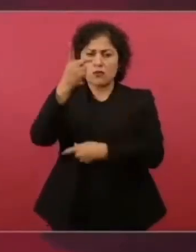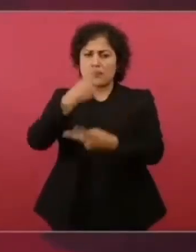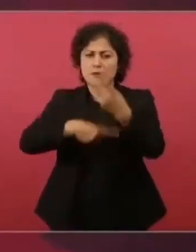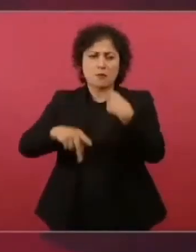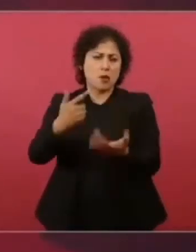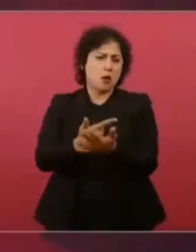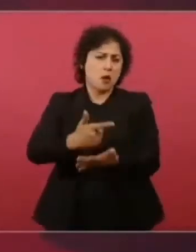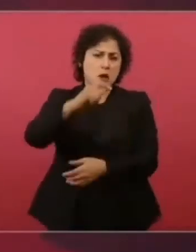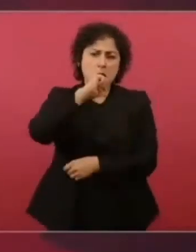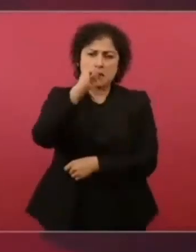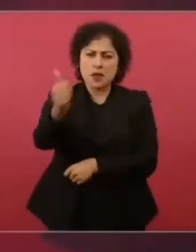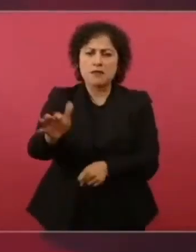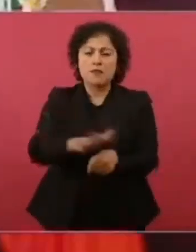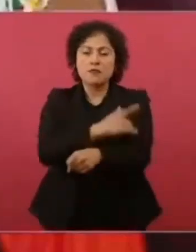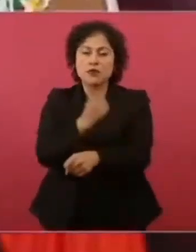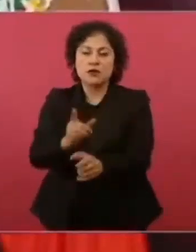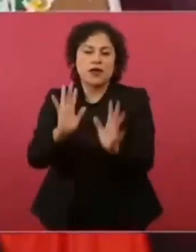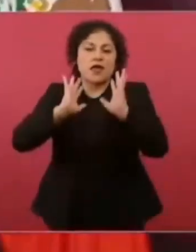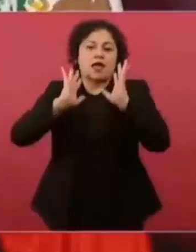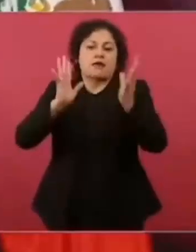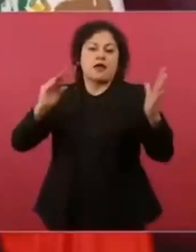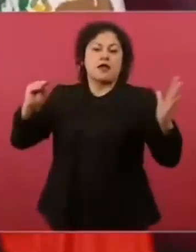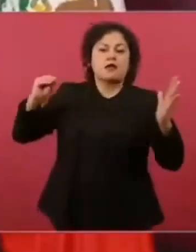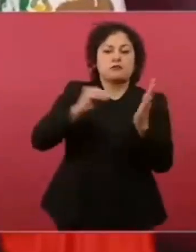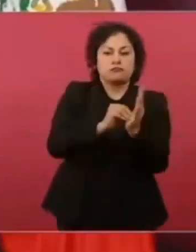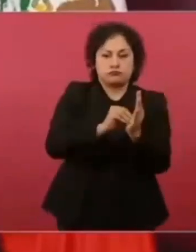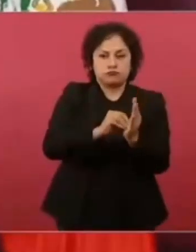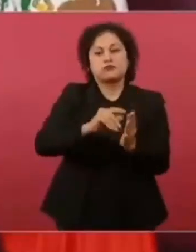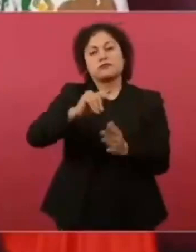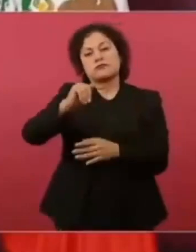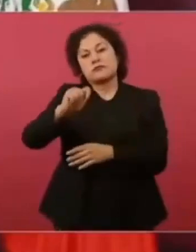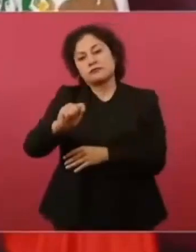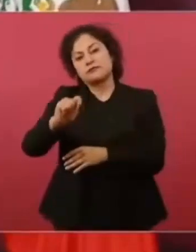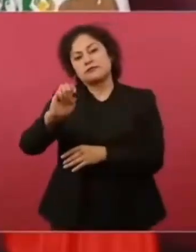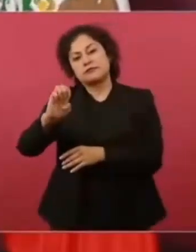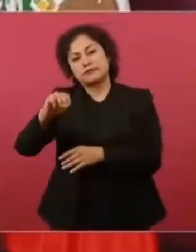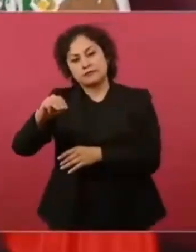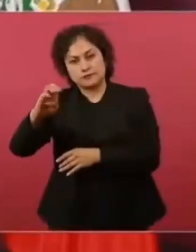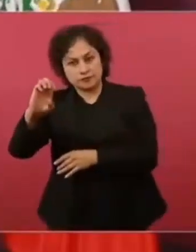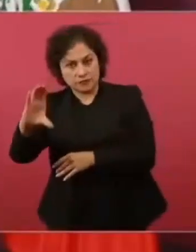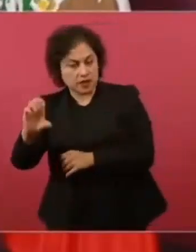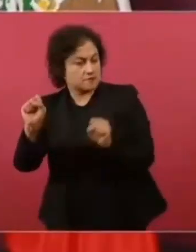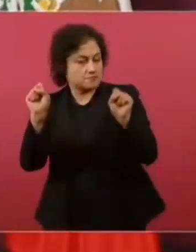de libre comercio, fue un planteamiento que hicieron los dirigentes